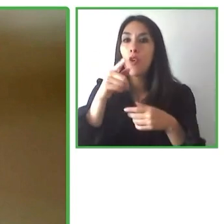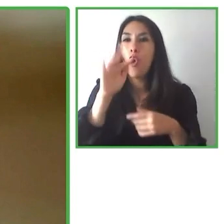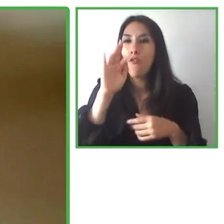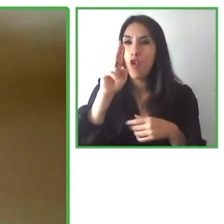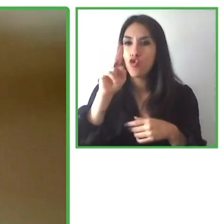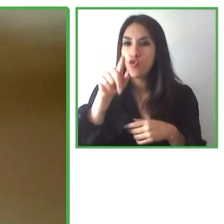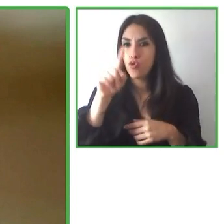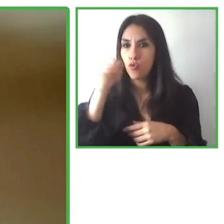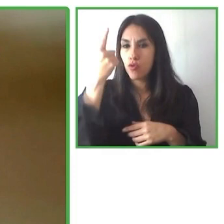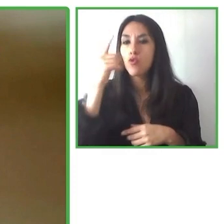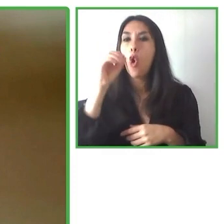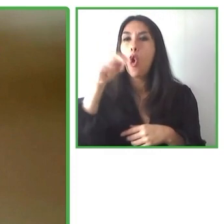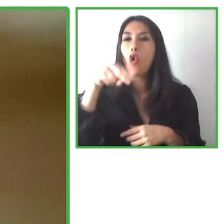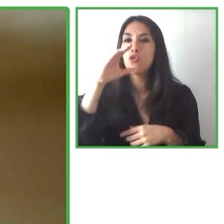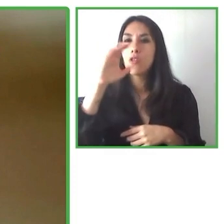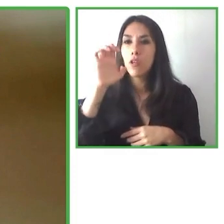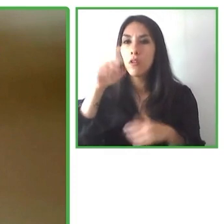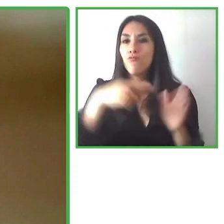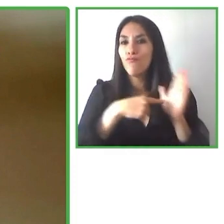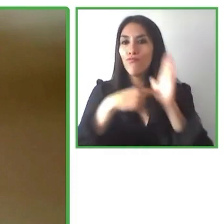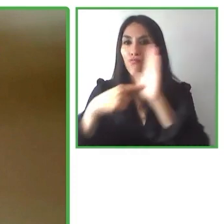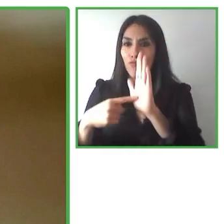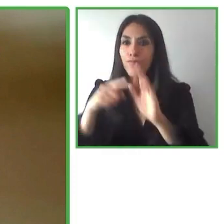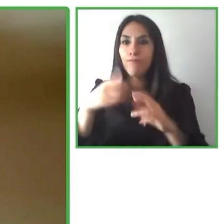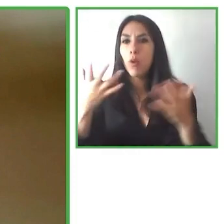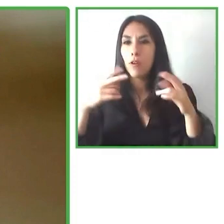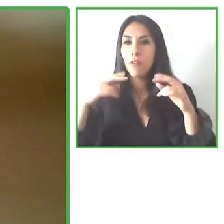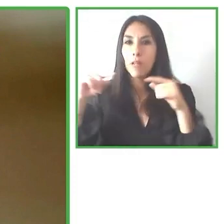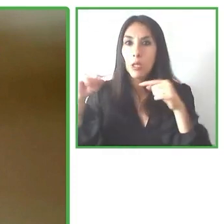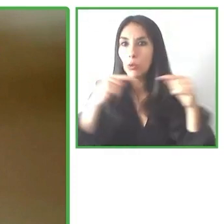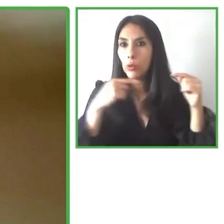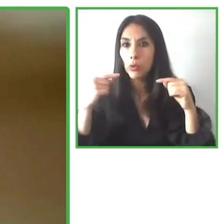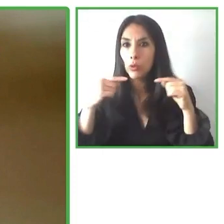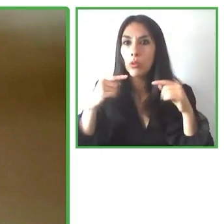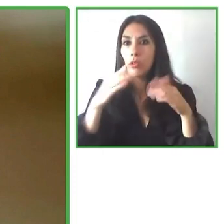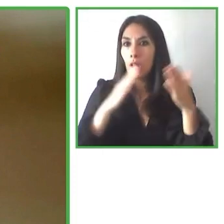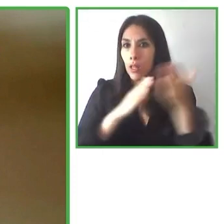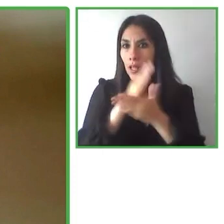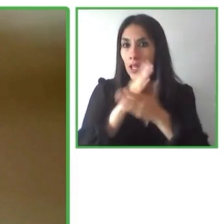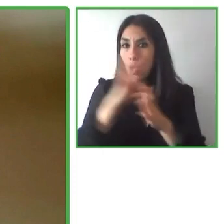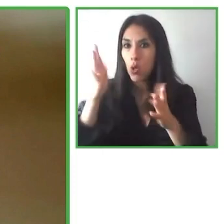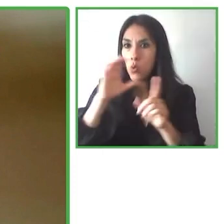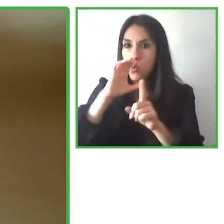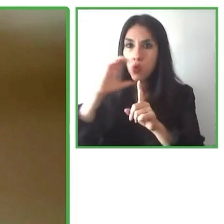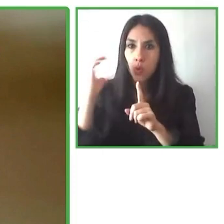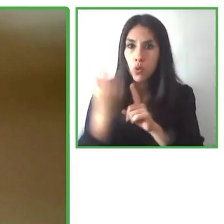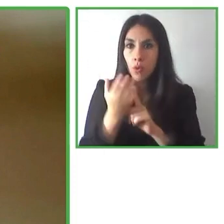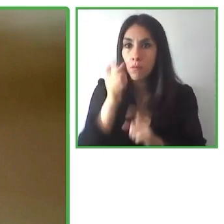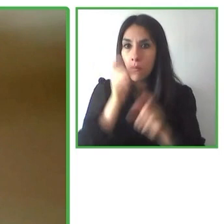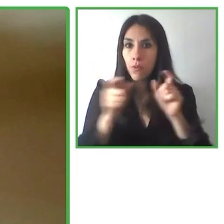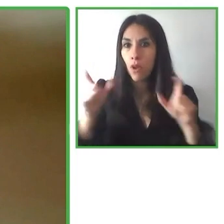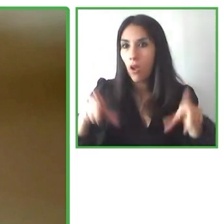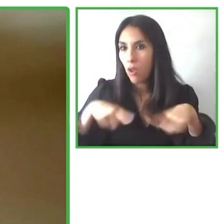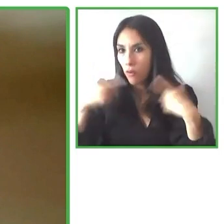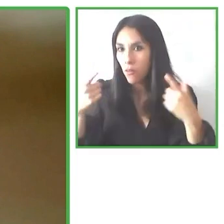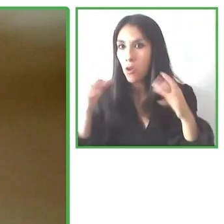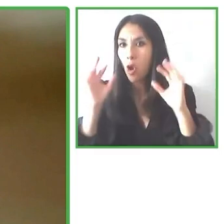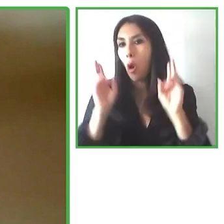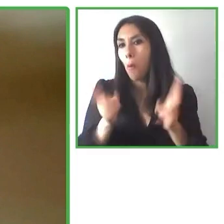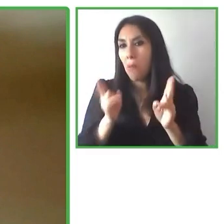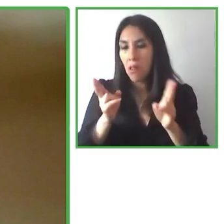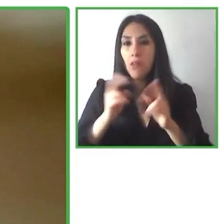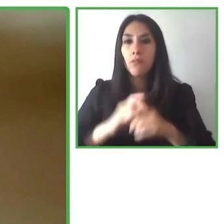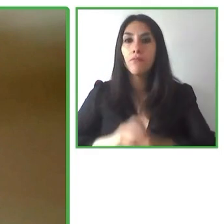será sobre el acceso a la cultura, sobre cómo las personas tienen una vida plena gracias a los adelantos técnicos que facilitan su inclusión en el mundo cultural.